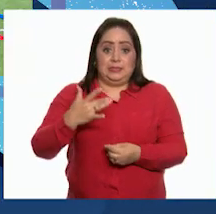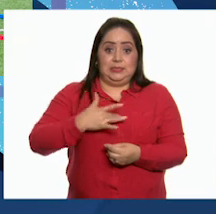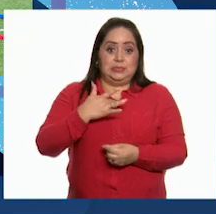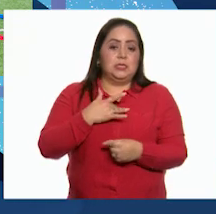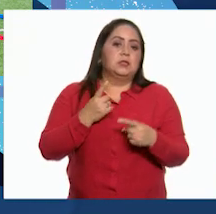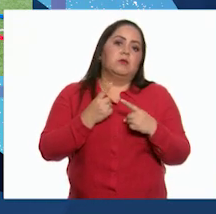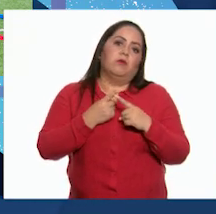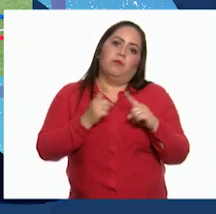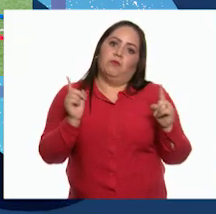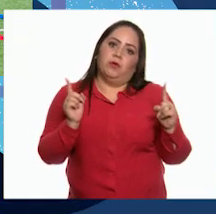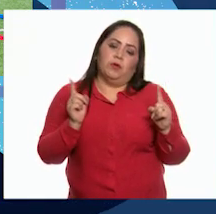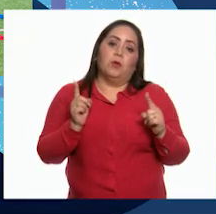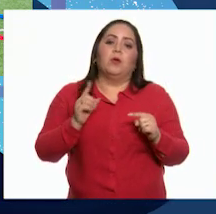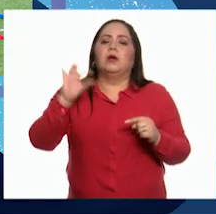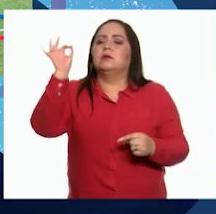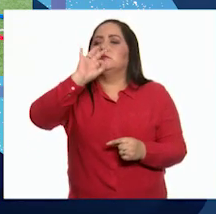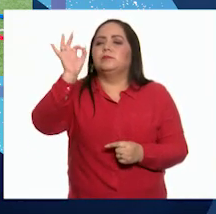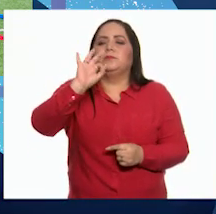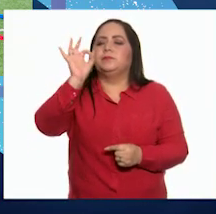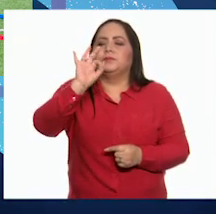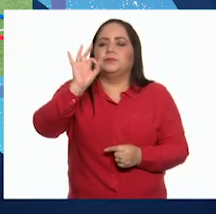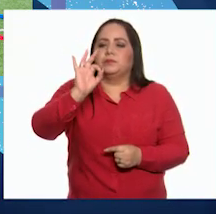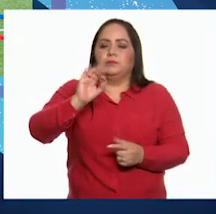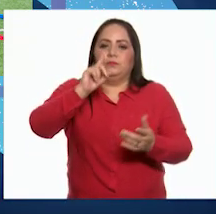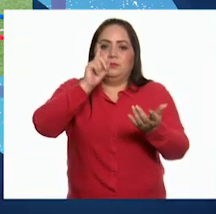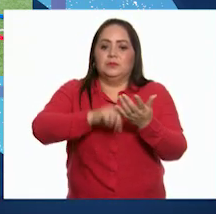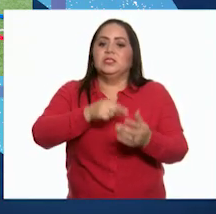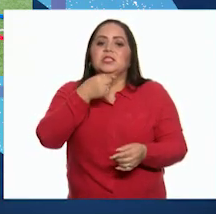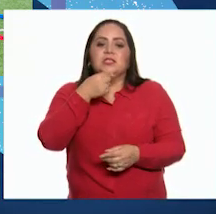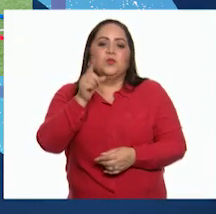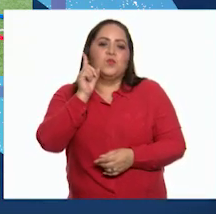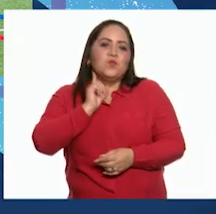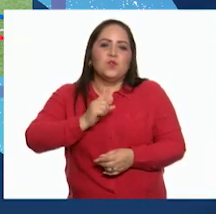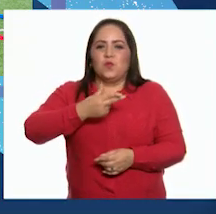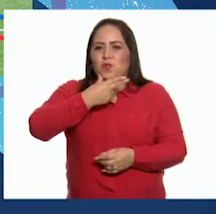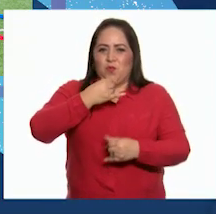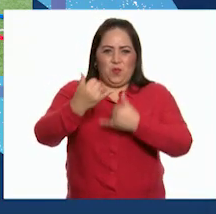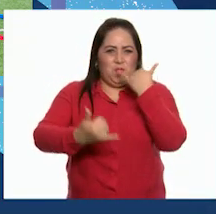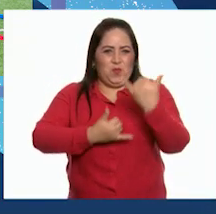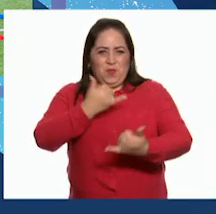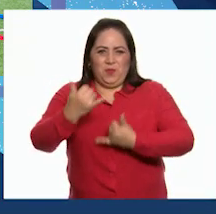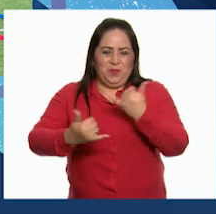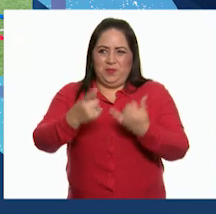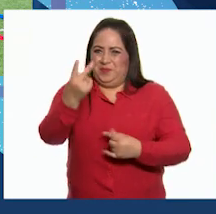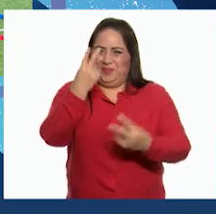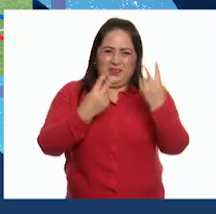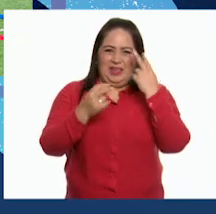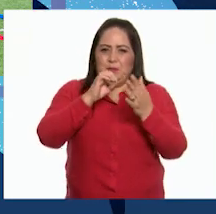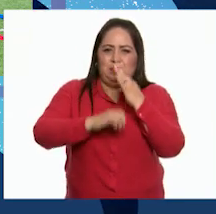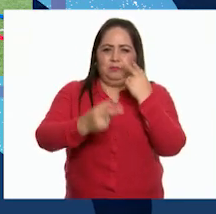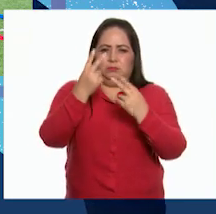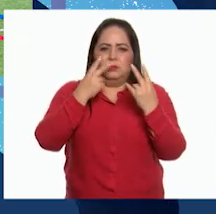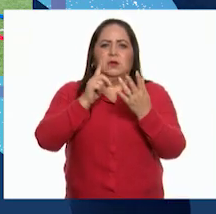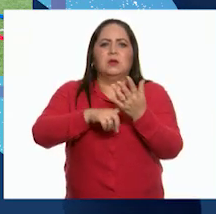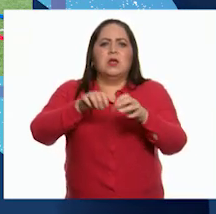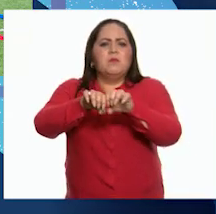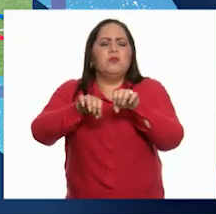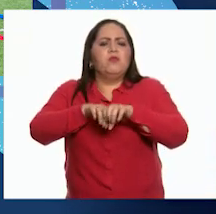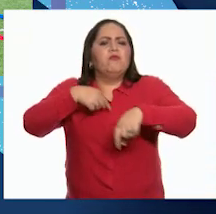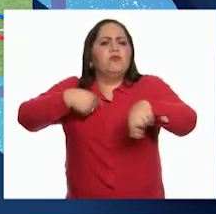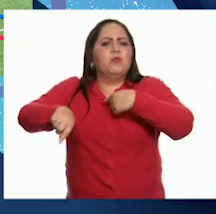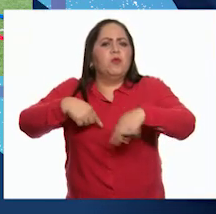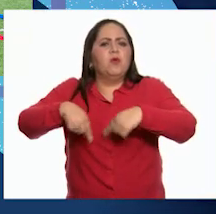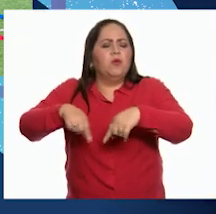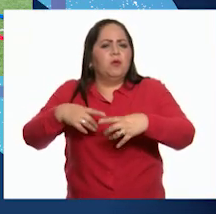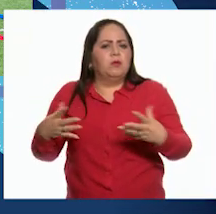es diferente. Supongamos ahora que una de las niñas o niños que en este momento nos ven pertenecen a un equipo de